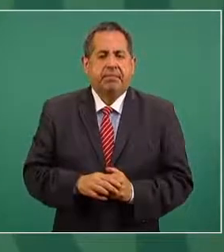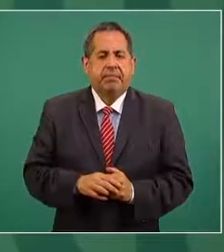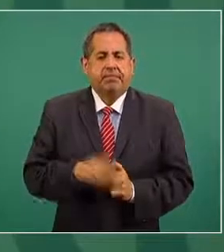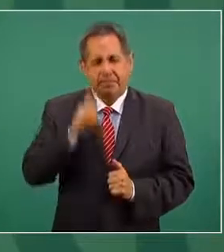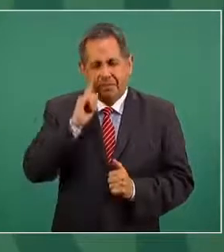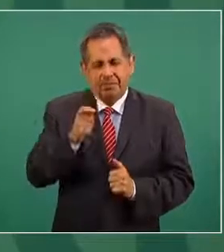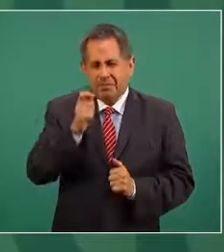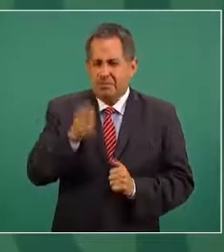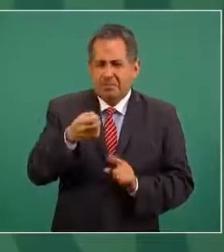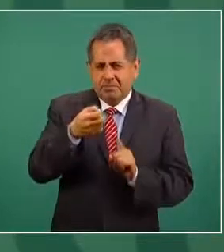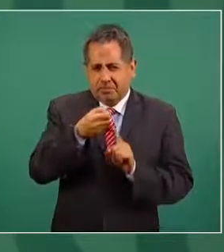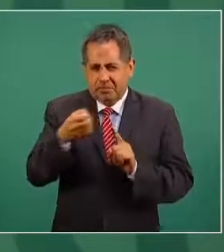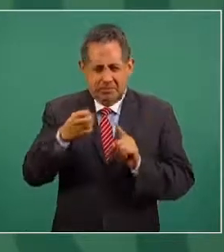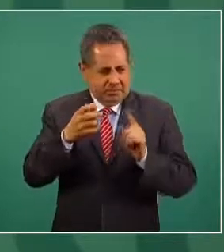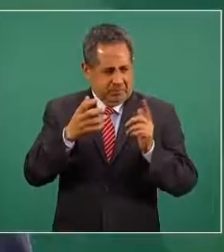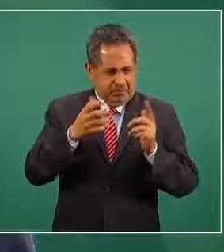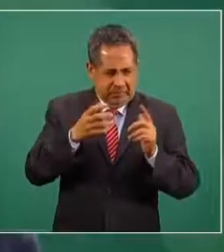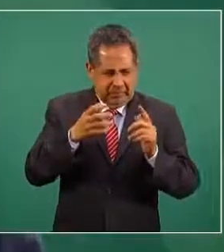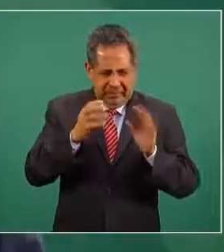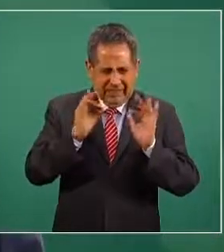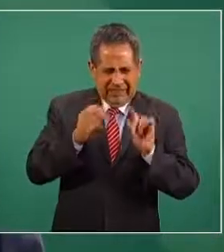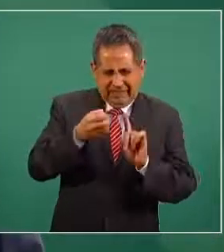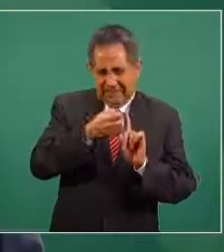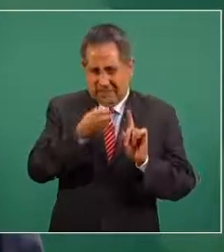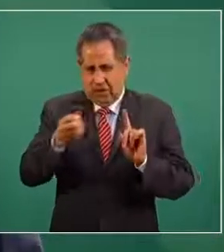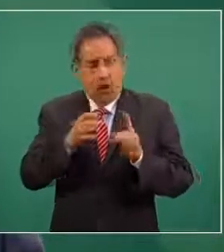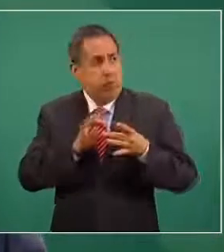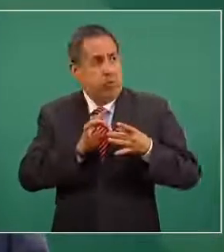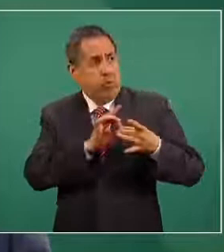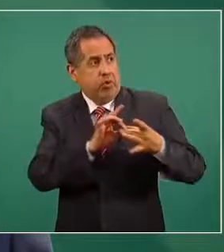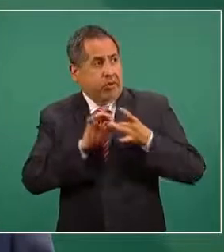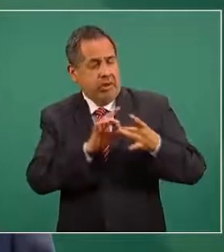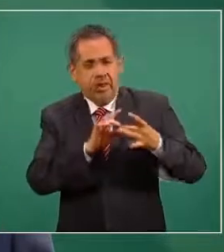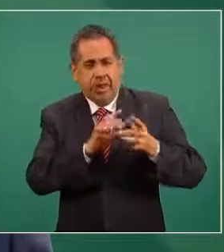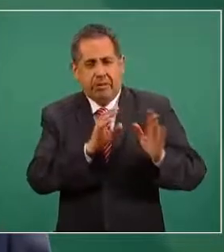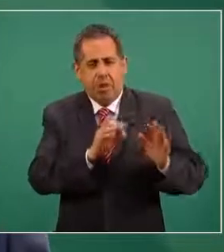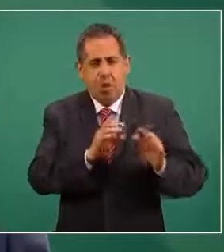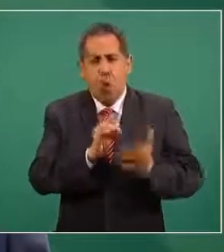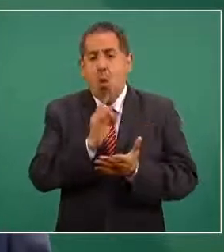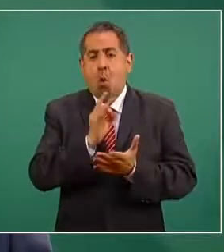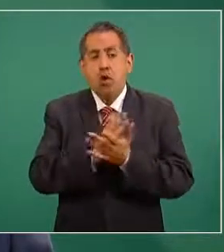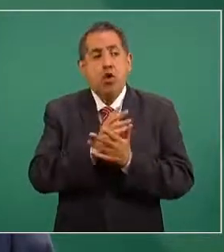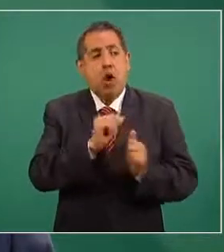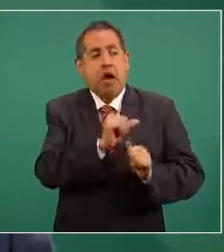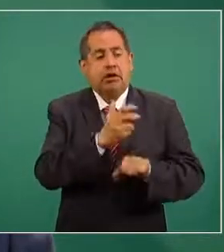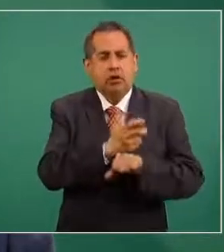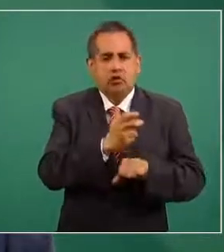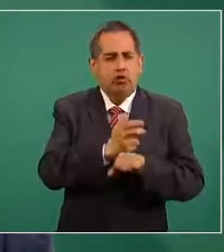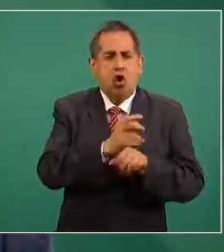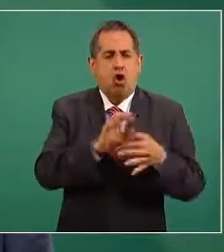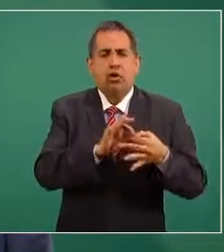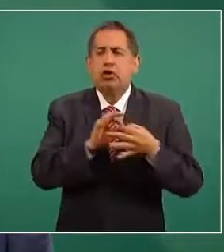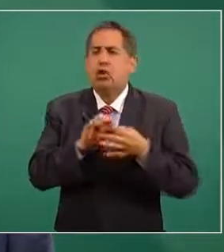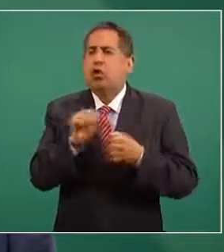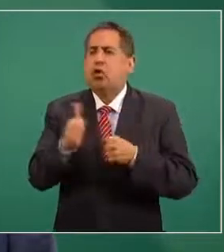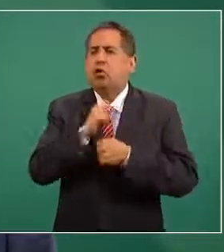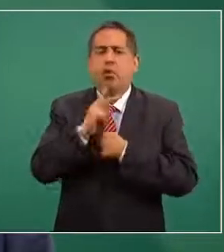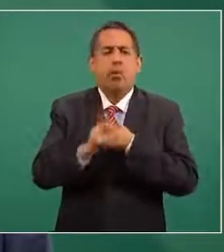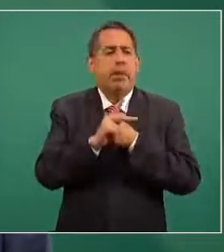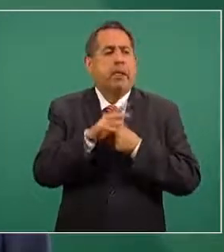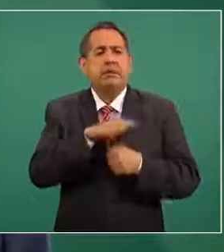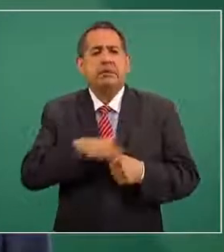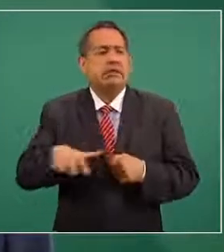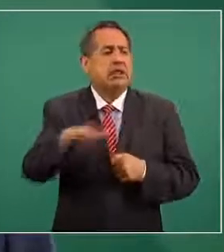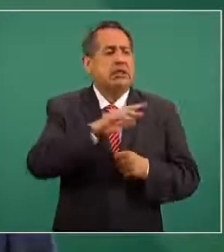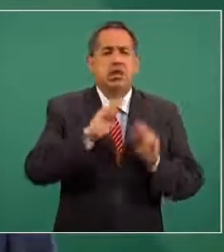ordenar todo lo relacionado con la cooperación no sólo con el gobierno de Estados Unidos sino con todos